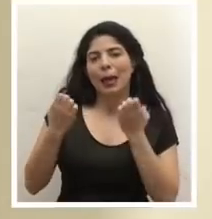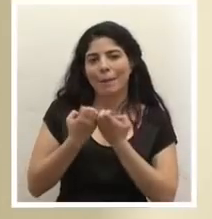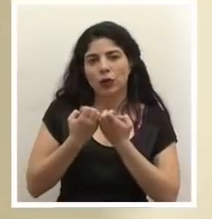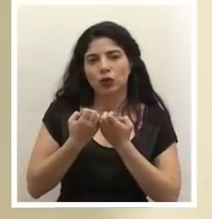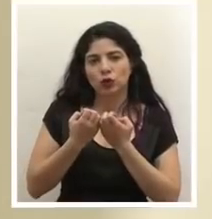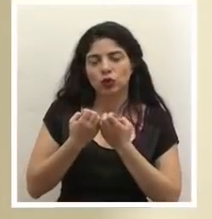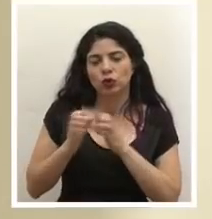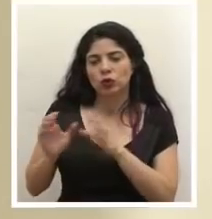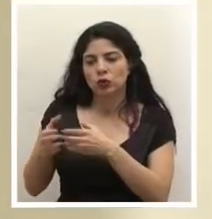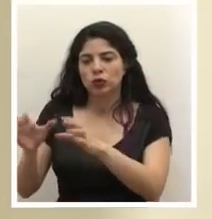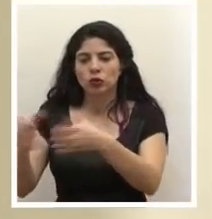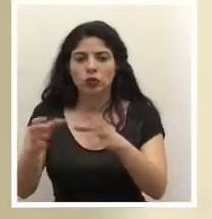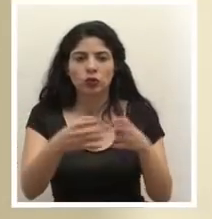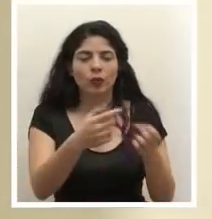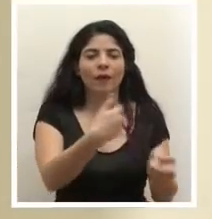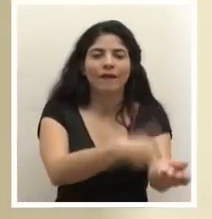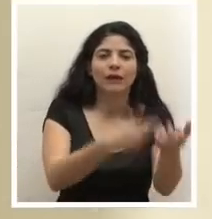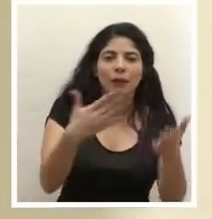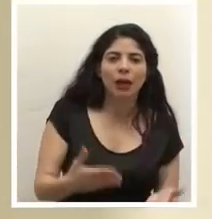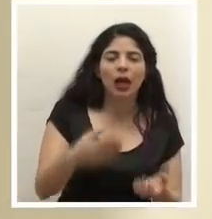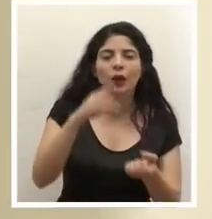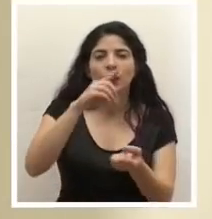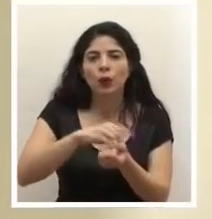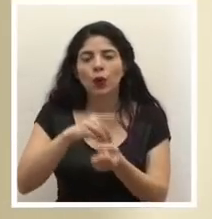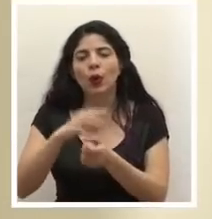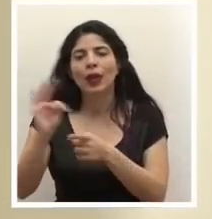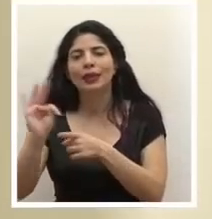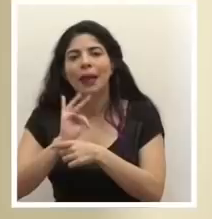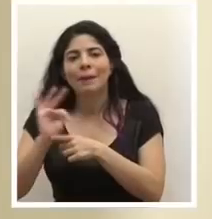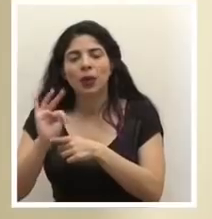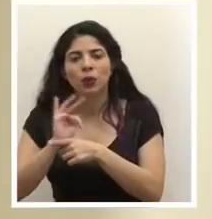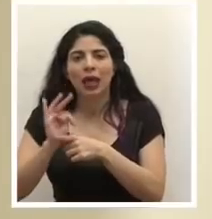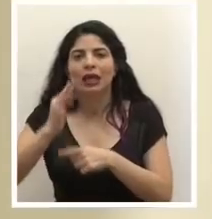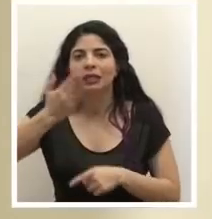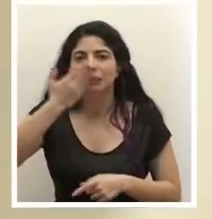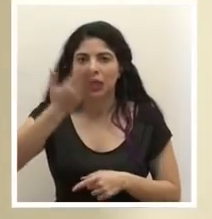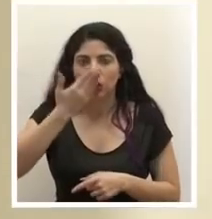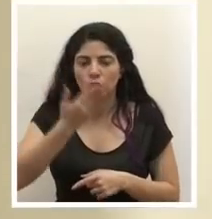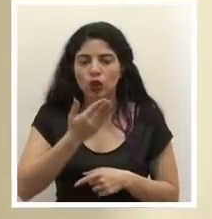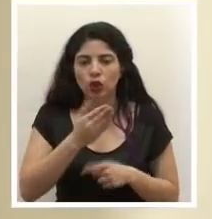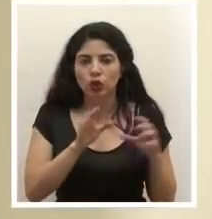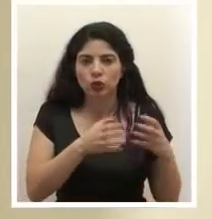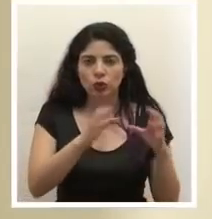básicamente compuestos de redes, enfermería, médicos y terapeutas respiratorios.